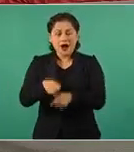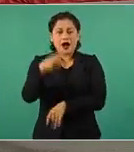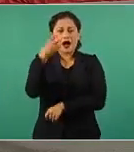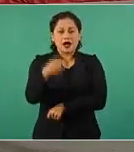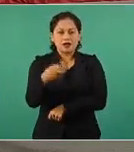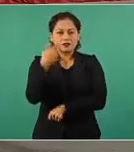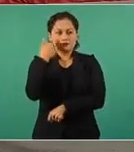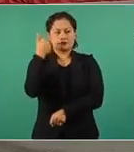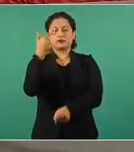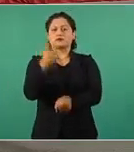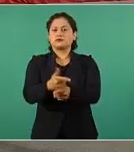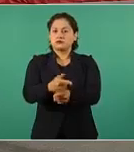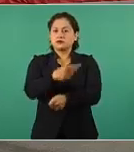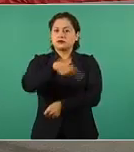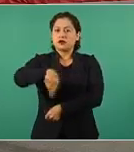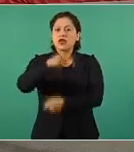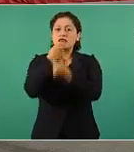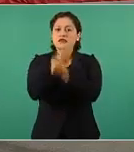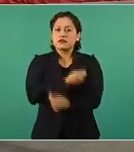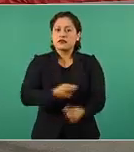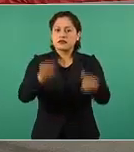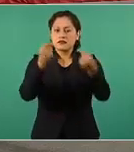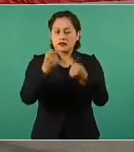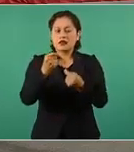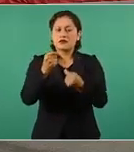en las niñas y niños de nuestro país.